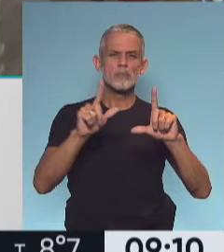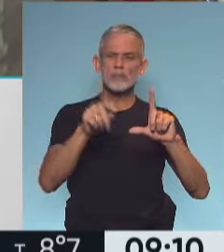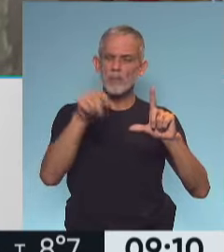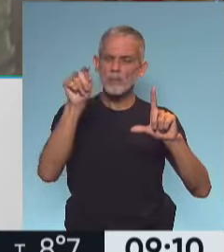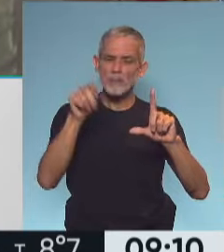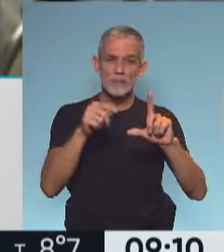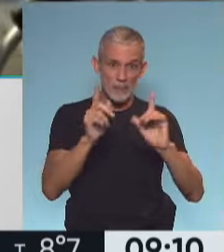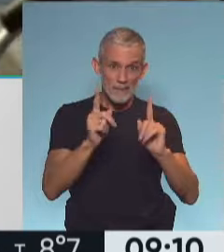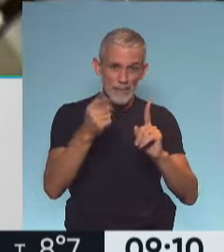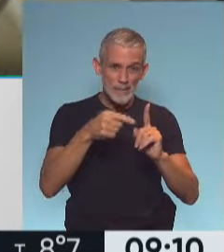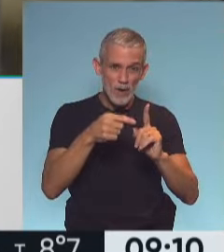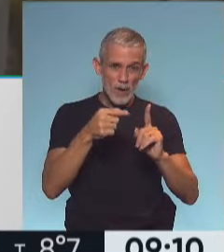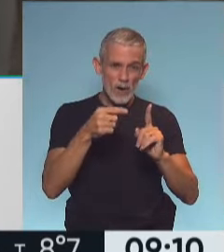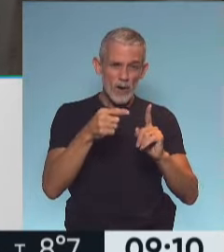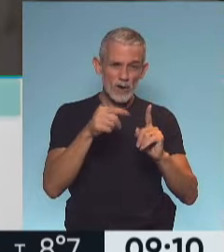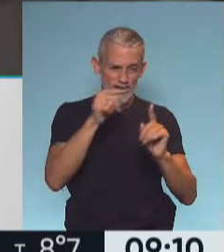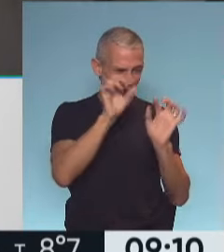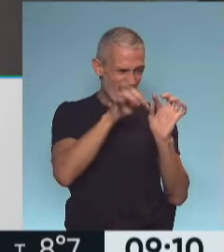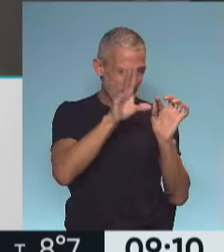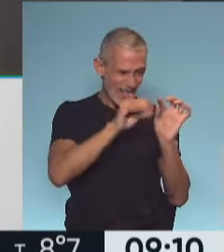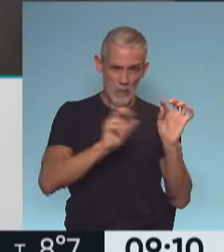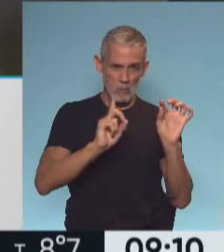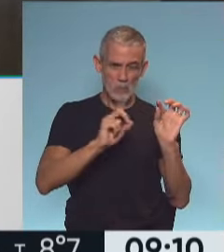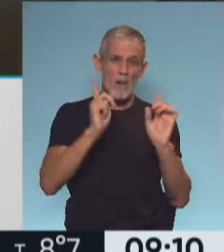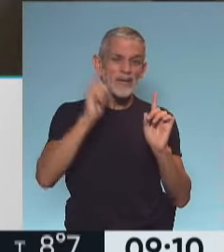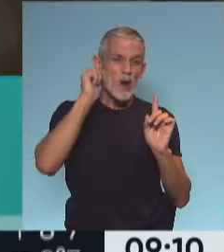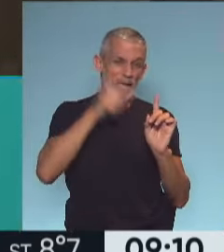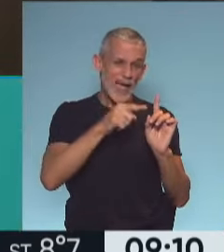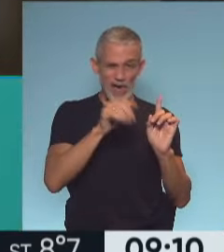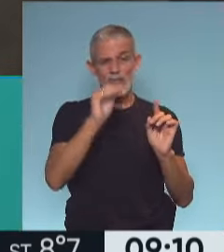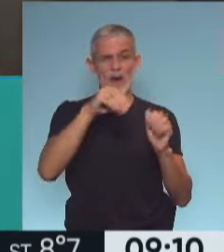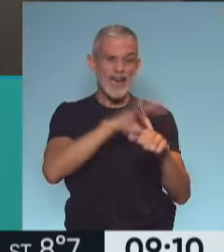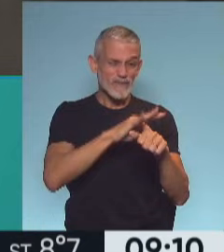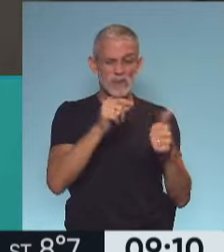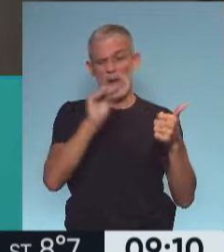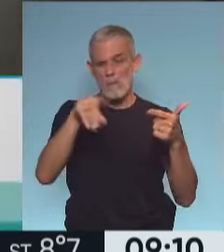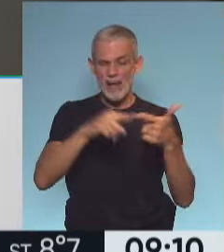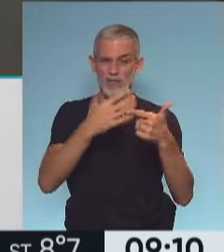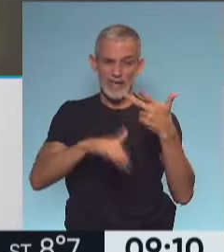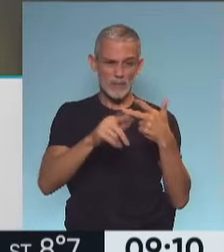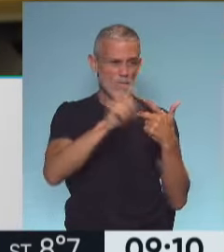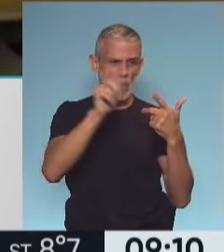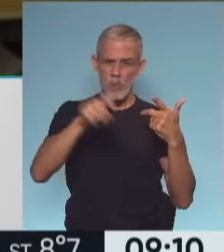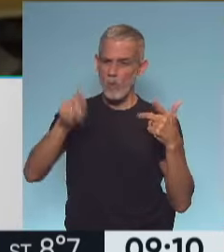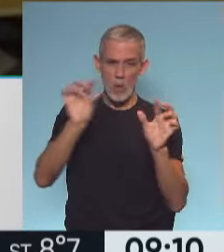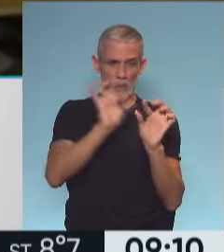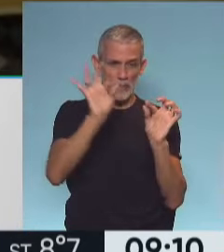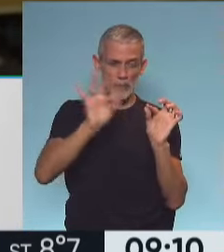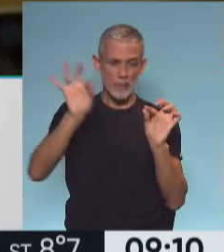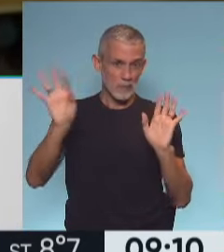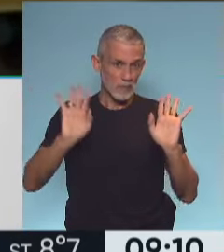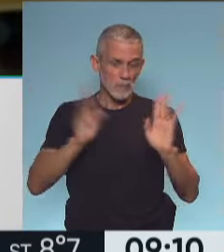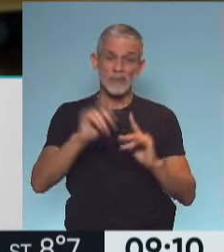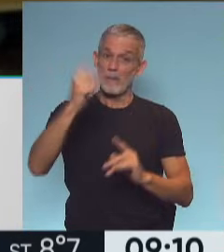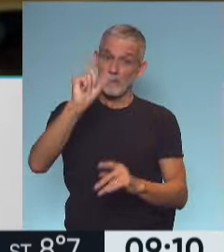además esa opción. No es necesario destiltar otra, sino que es fumatoria de conmovilidades. No hay ningún problema. Y aquella persona que ya recibió su